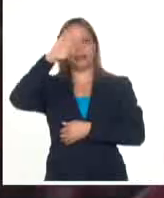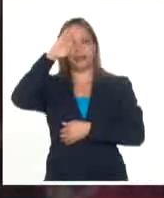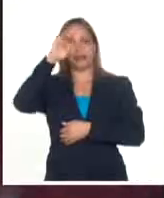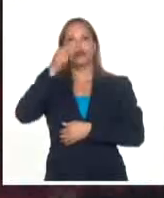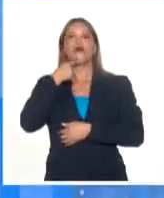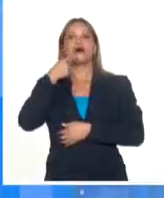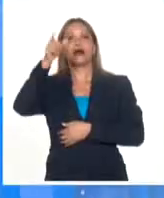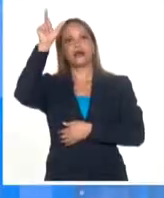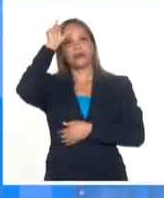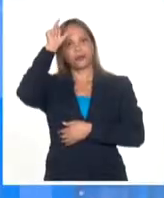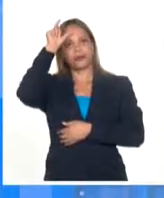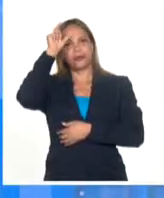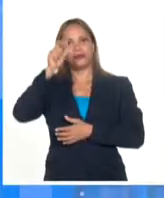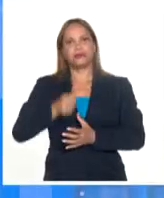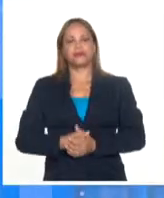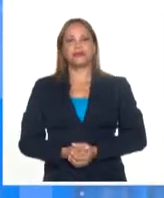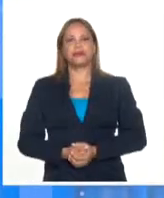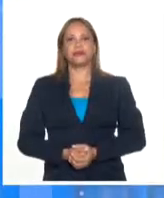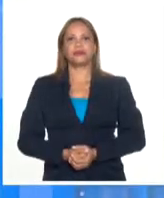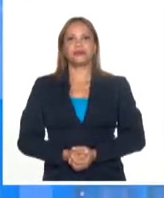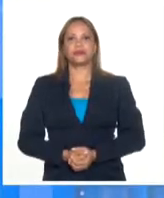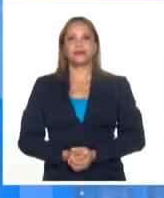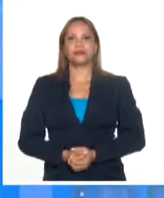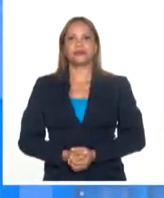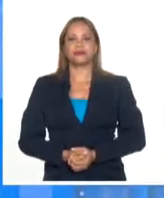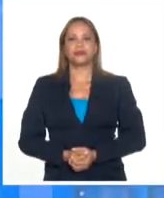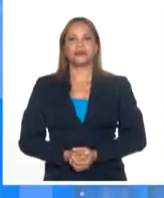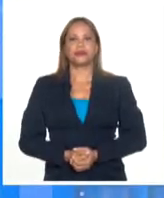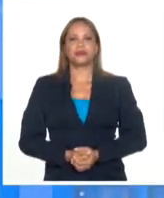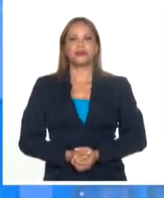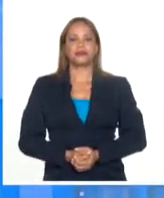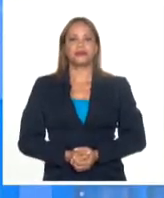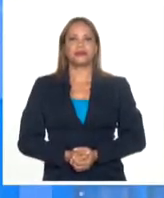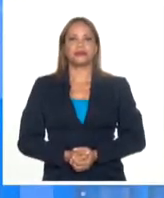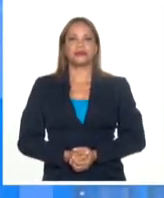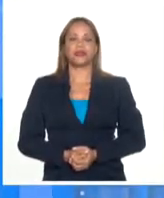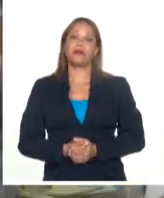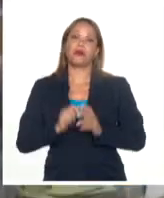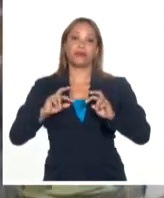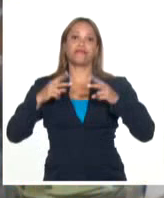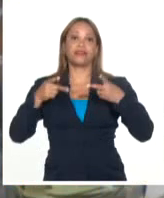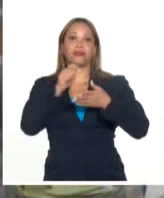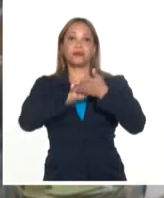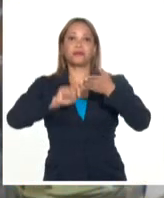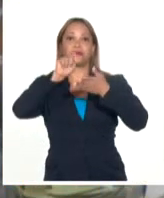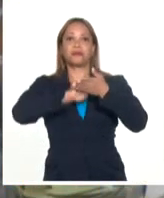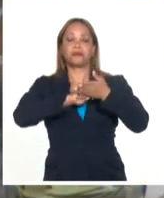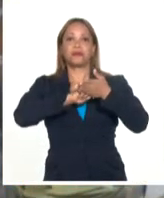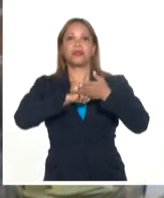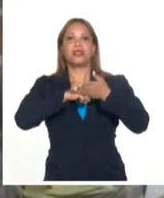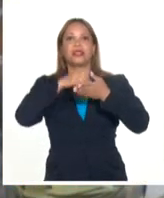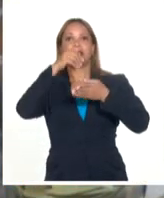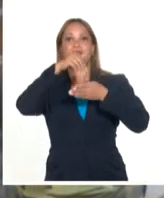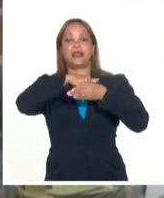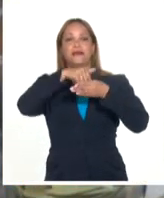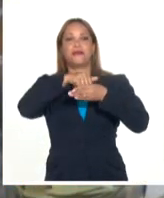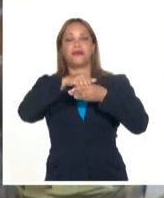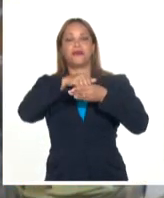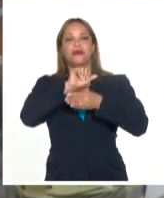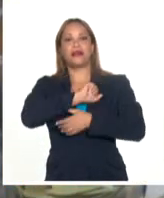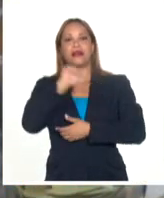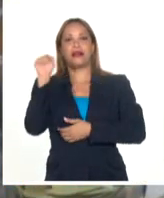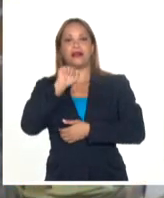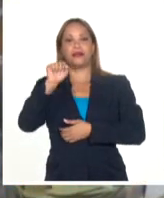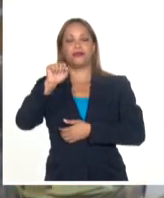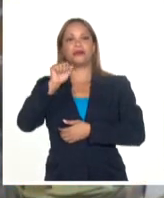más sinceras felicitaciones a Recep Tayyip Erdogan Con motivo de su reelección como presidente de la República de Turquille El mandatario cubano